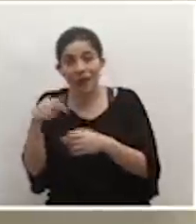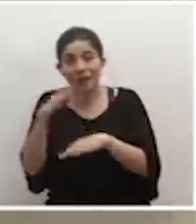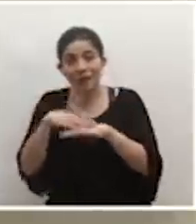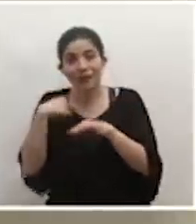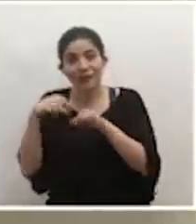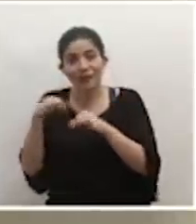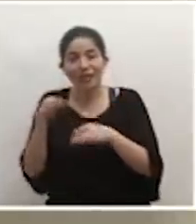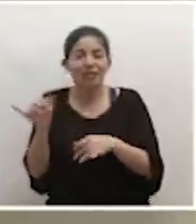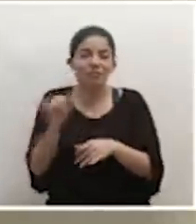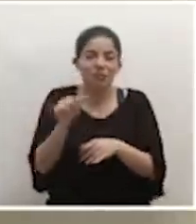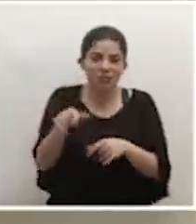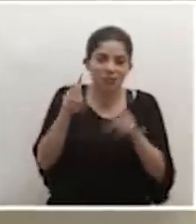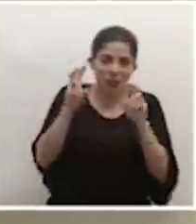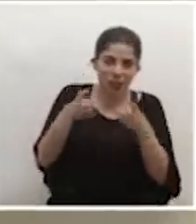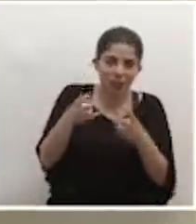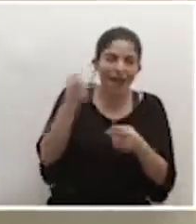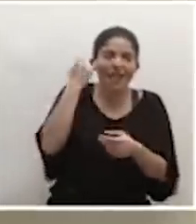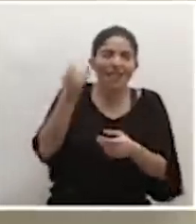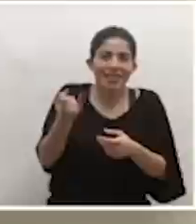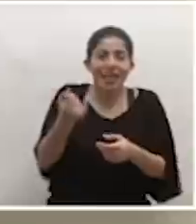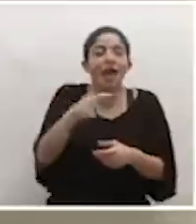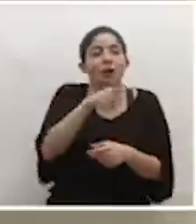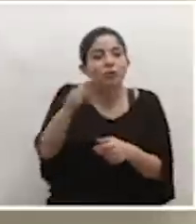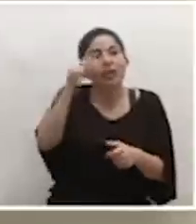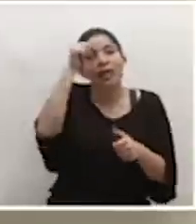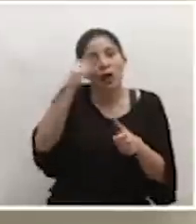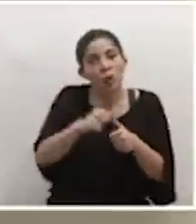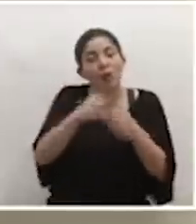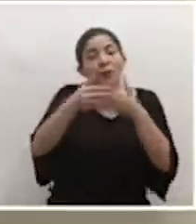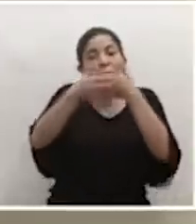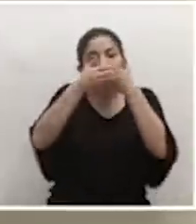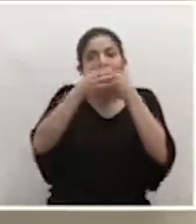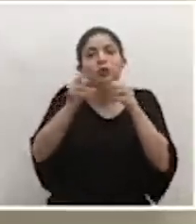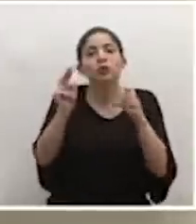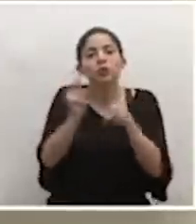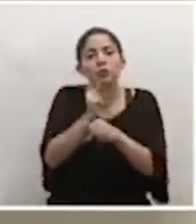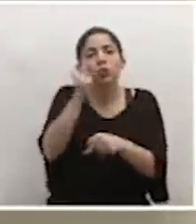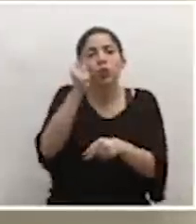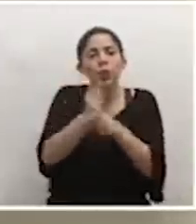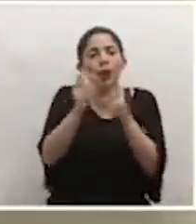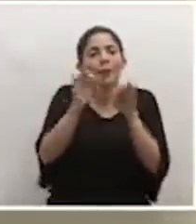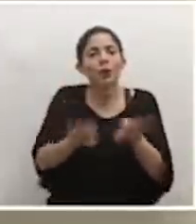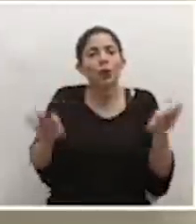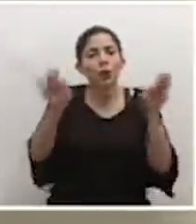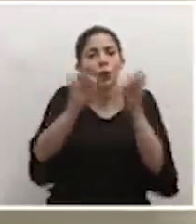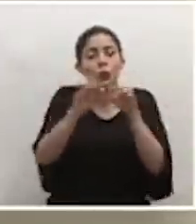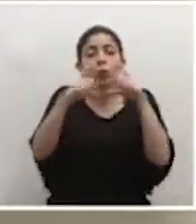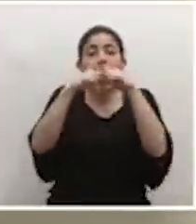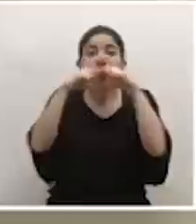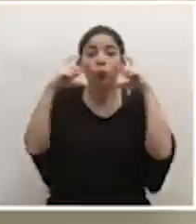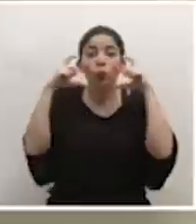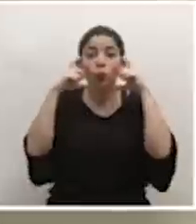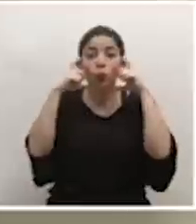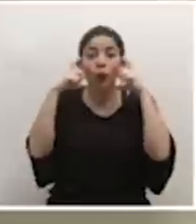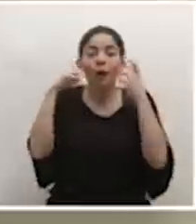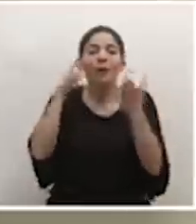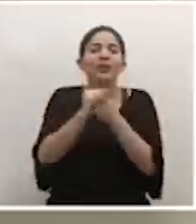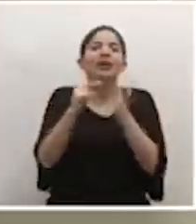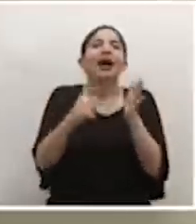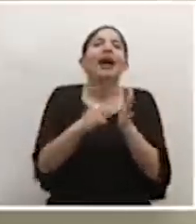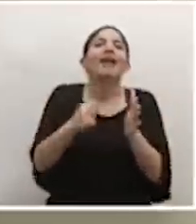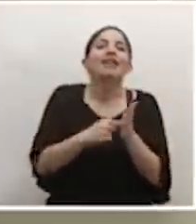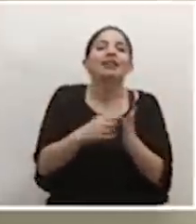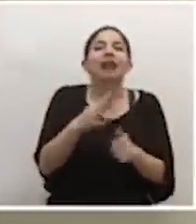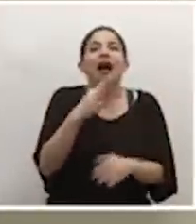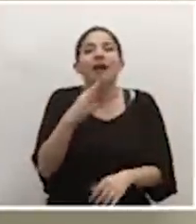recordar que las mascarillas es muy importante usarlas correctamente, que las cubrebocas, por eso es que a veces se habla más